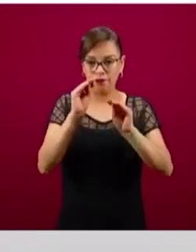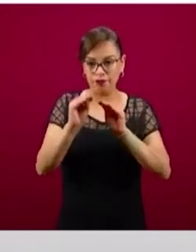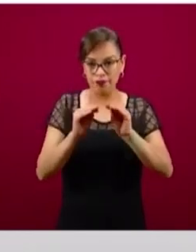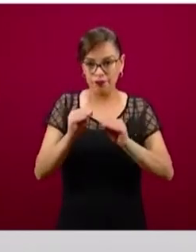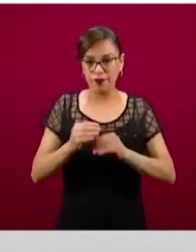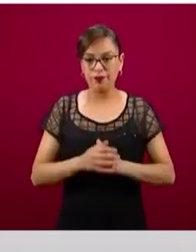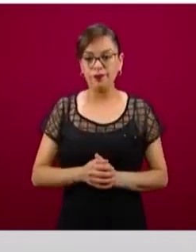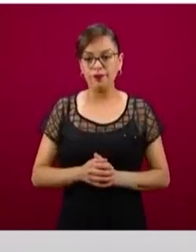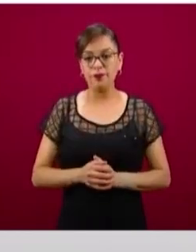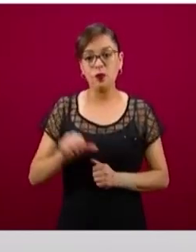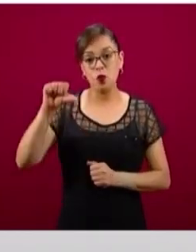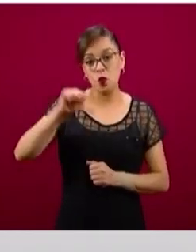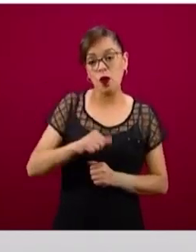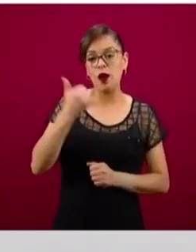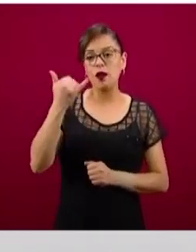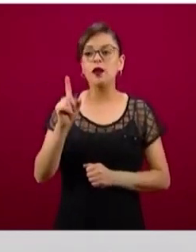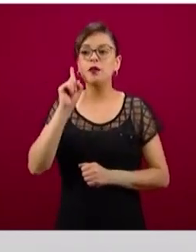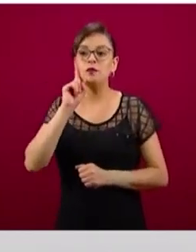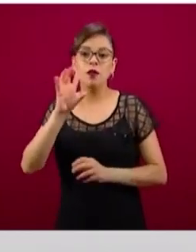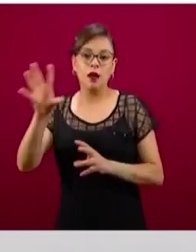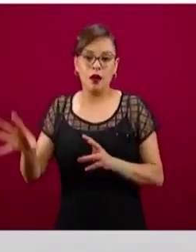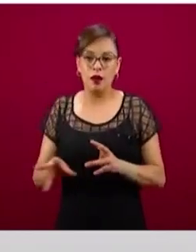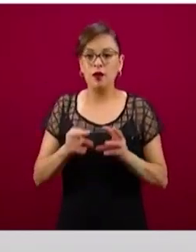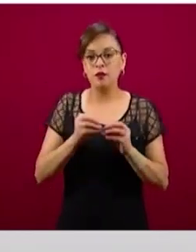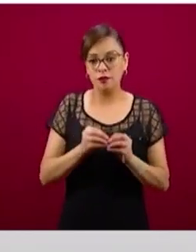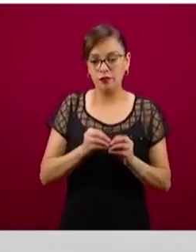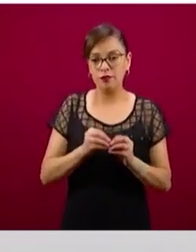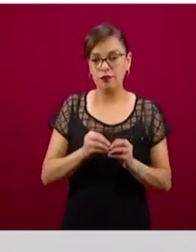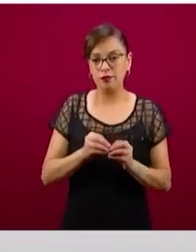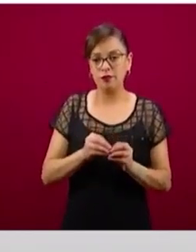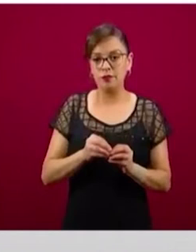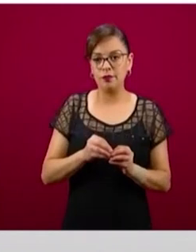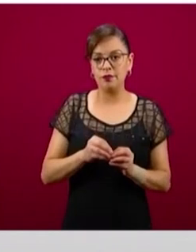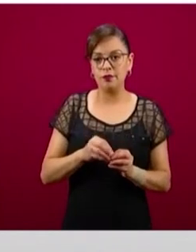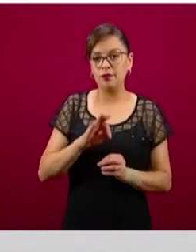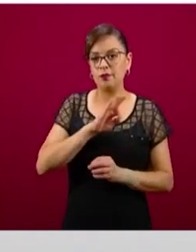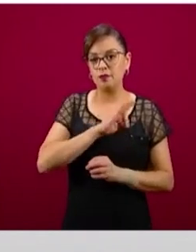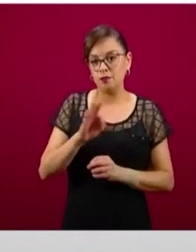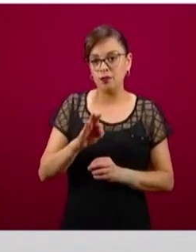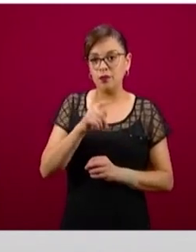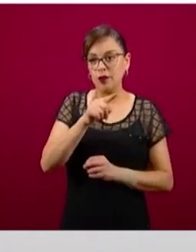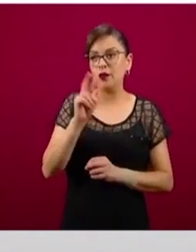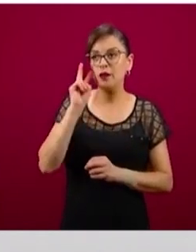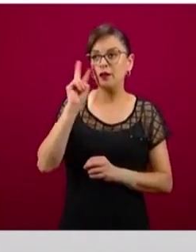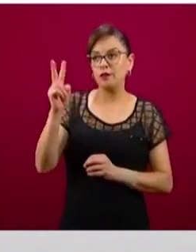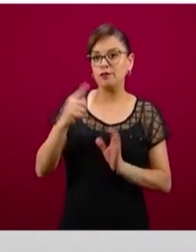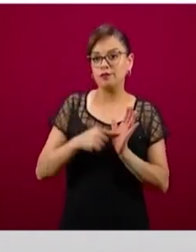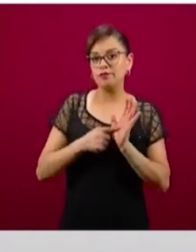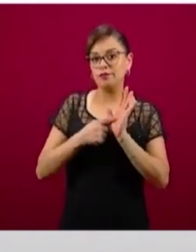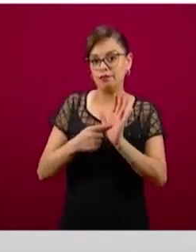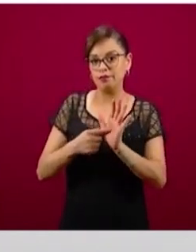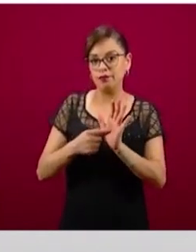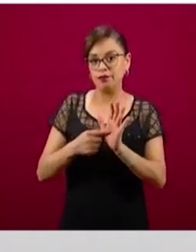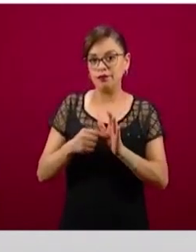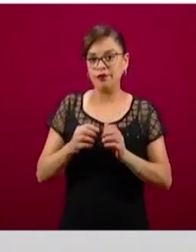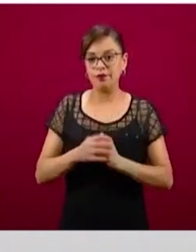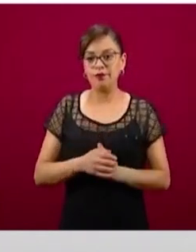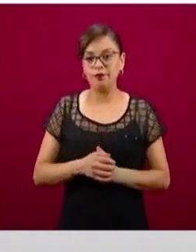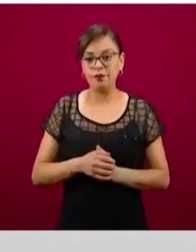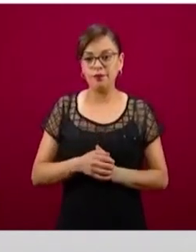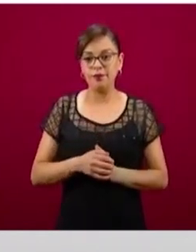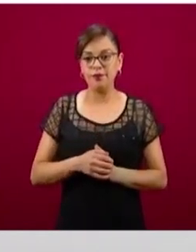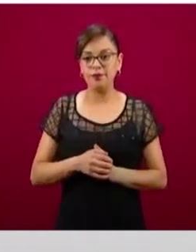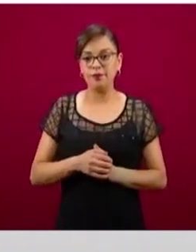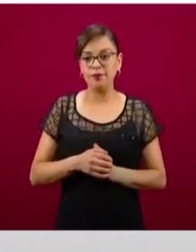Entonces, puede ser que mañana tengamos un repunte, que no un rebrote, sino nada más un